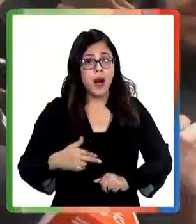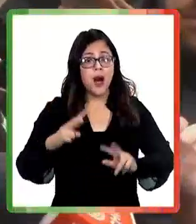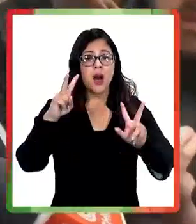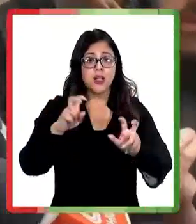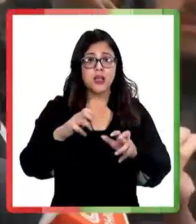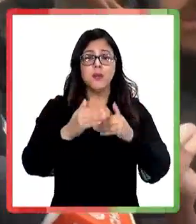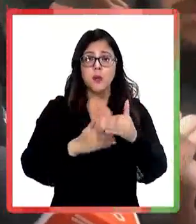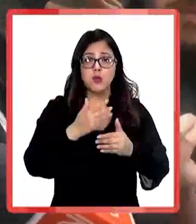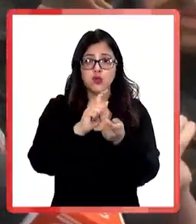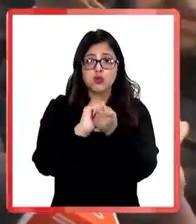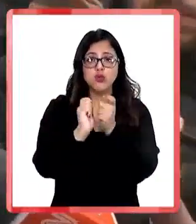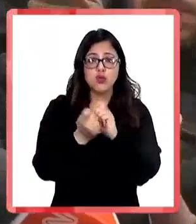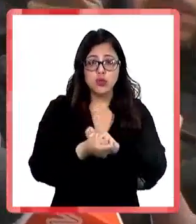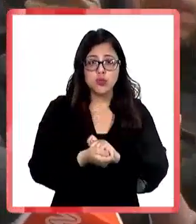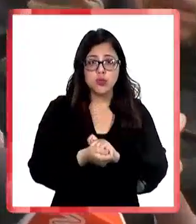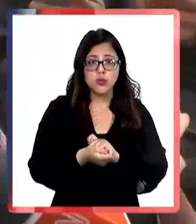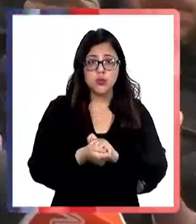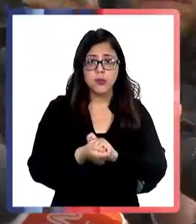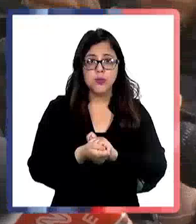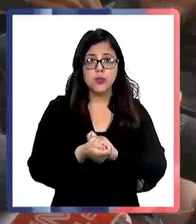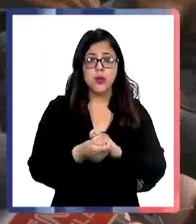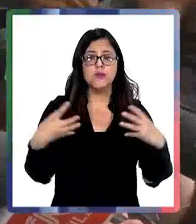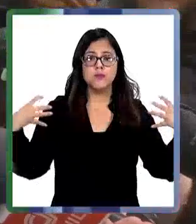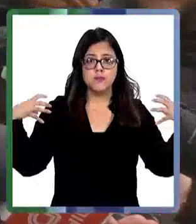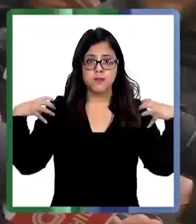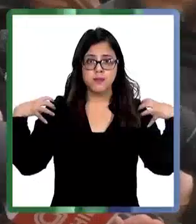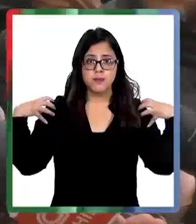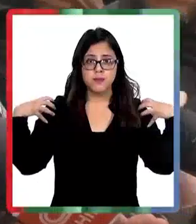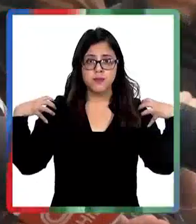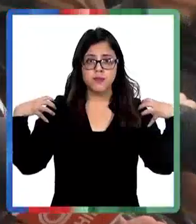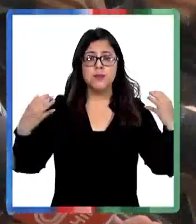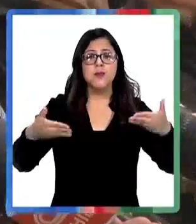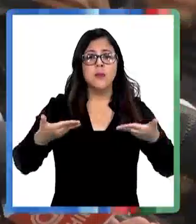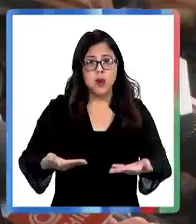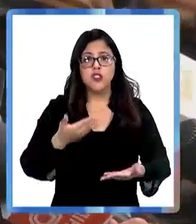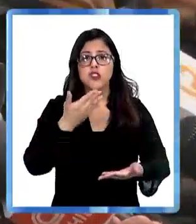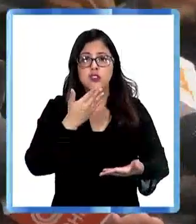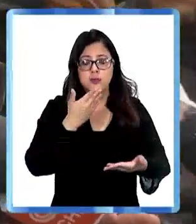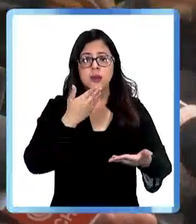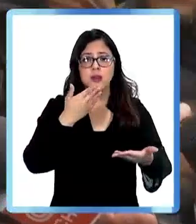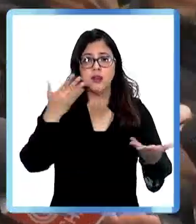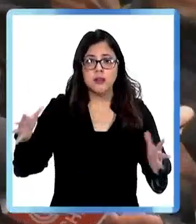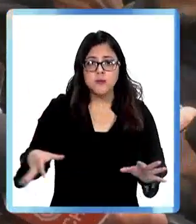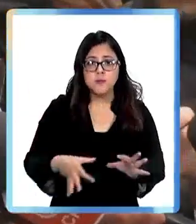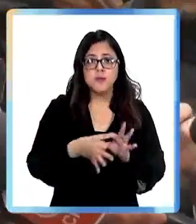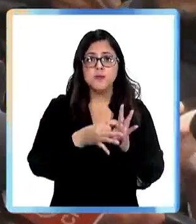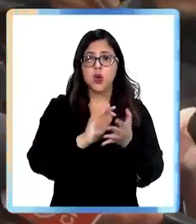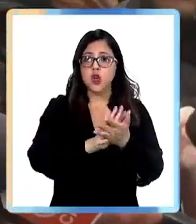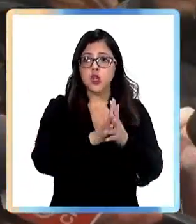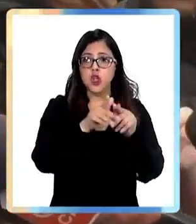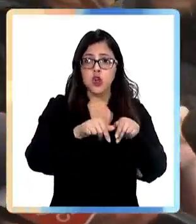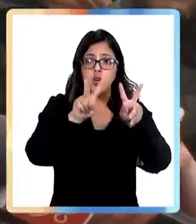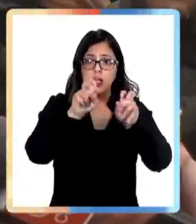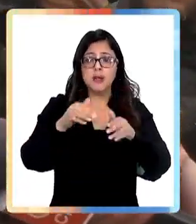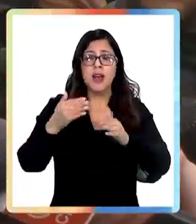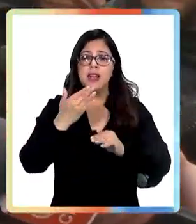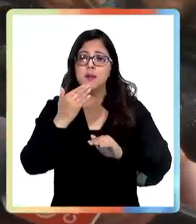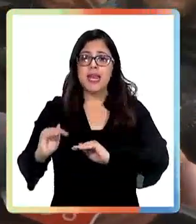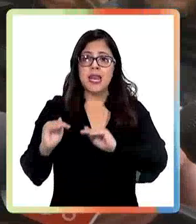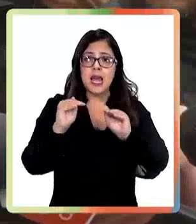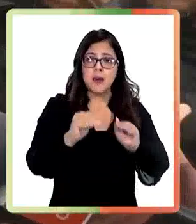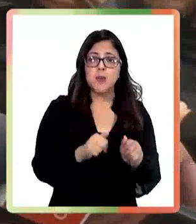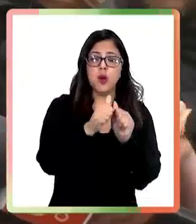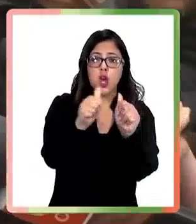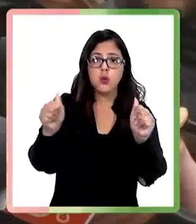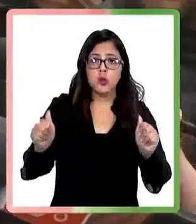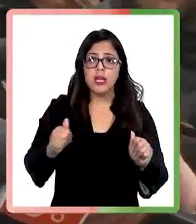procesos de cambio se hacen de manera responsable y por eso también en conjunto con todos ellos, con el respaldo de las autoridades